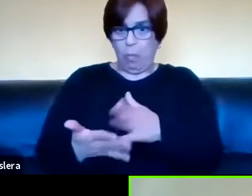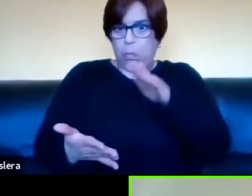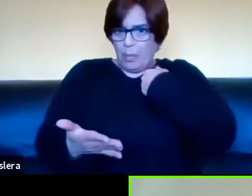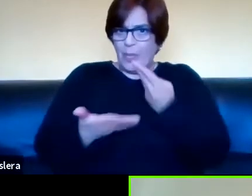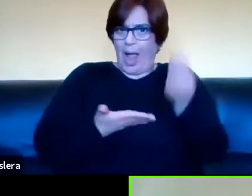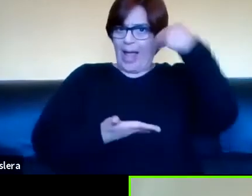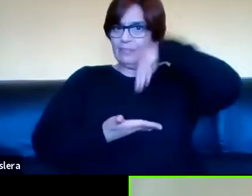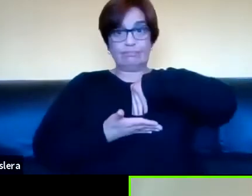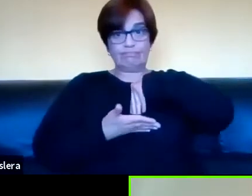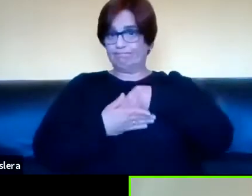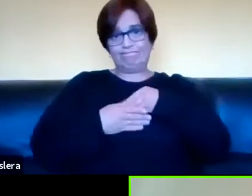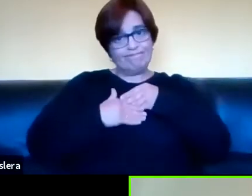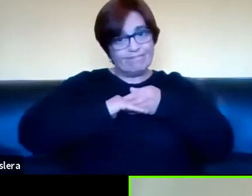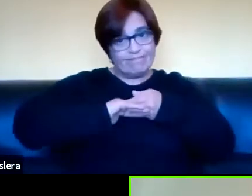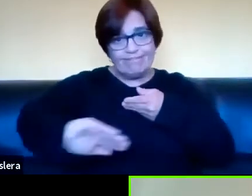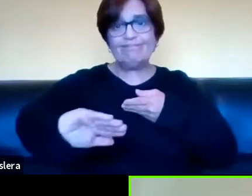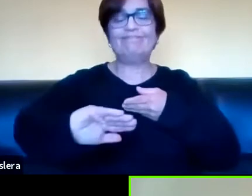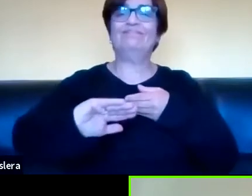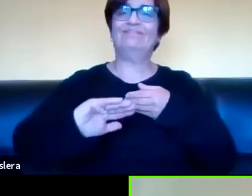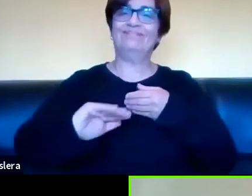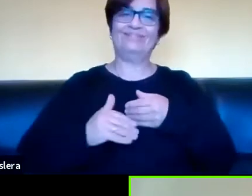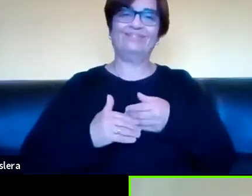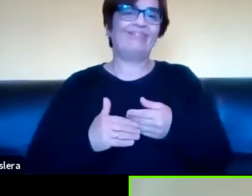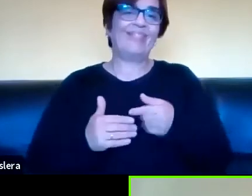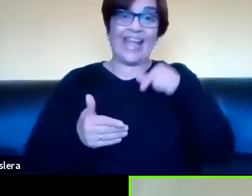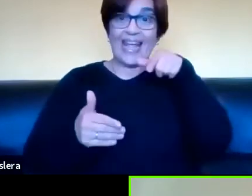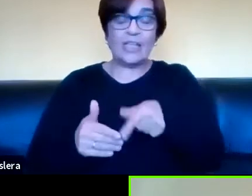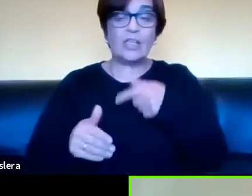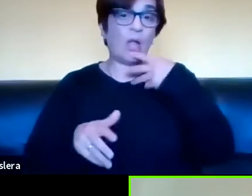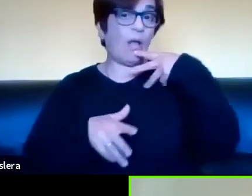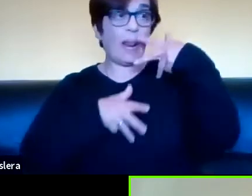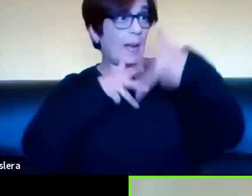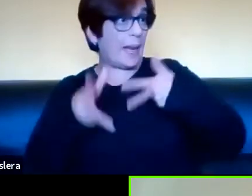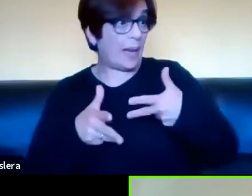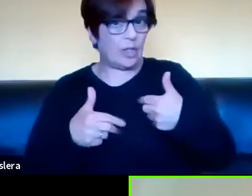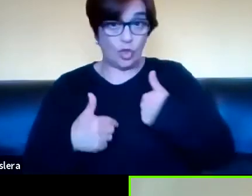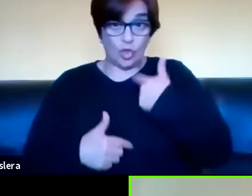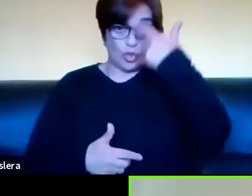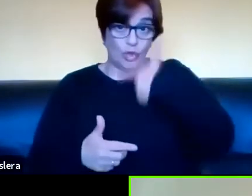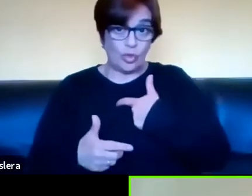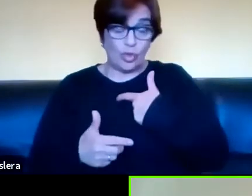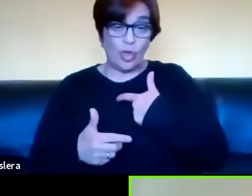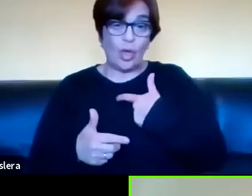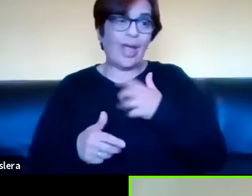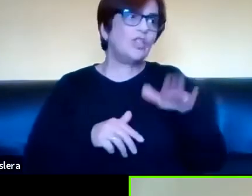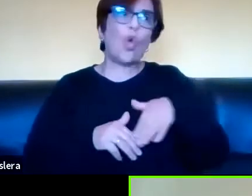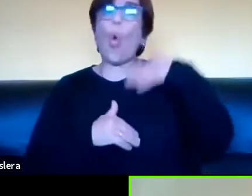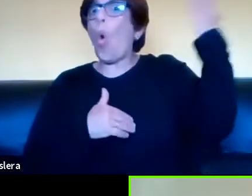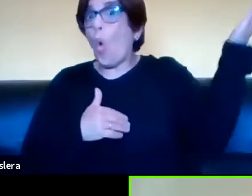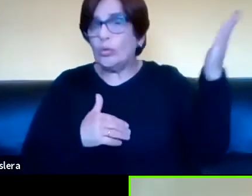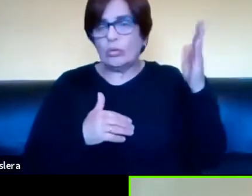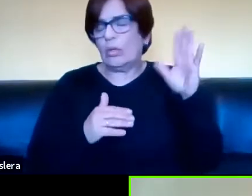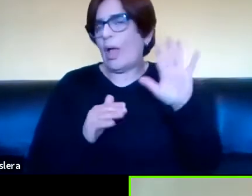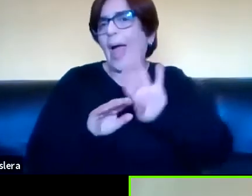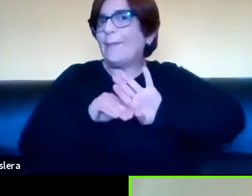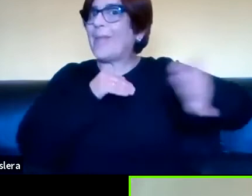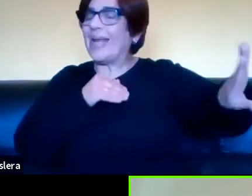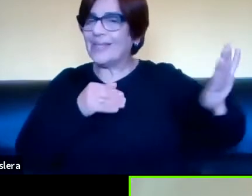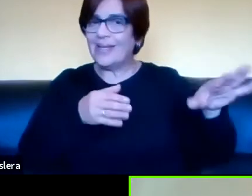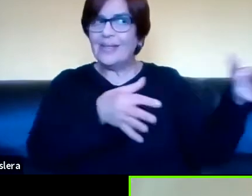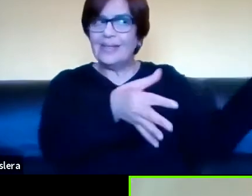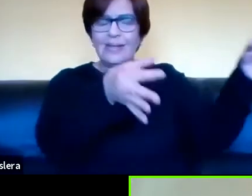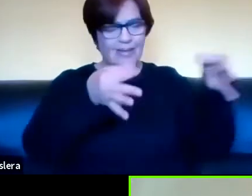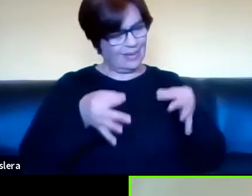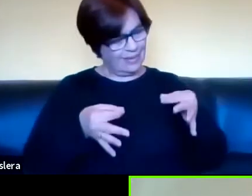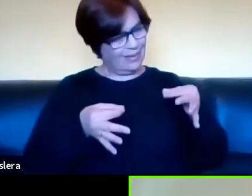No es más mi texto, en realidad, como es este texto que estoy produciendo en este momento. Es otra cosa. Yo ya me relaciono con ese texto,